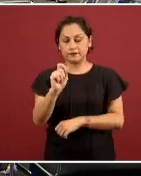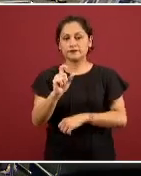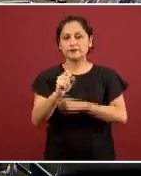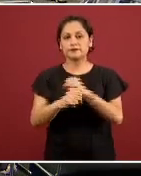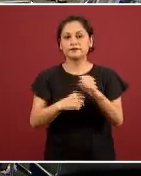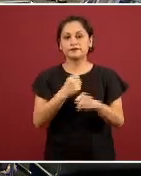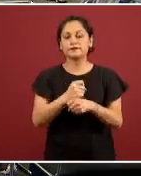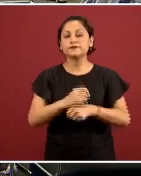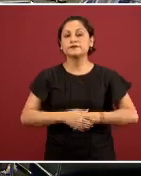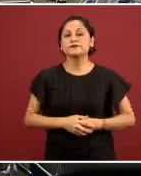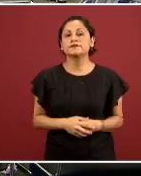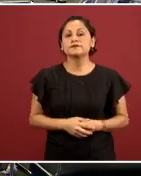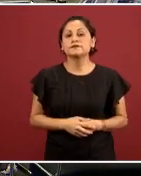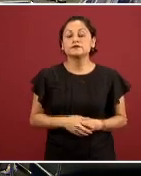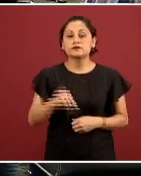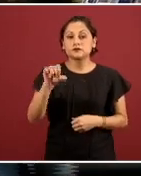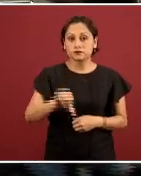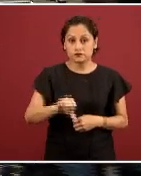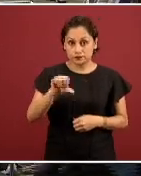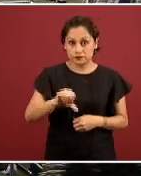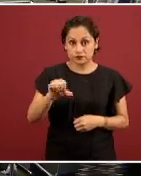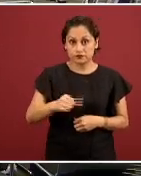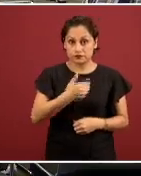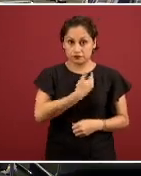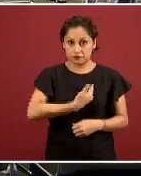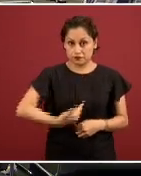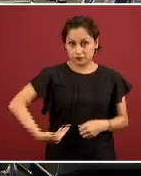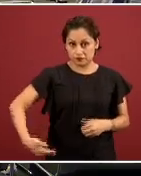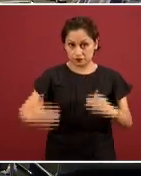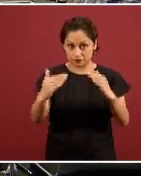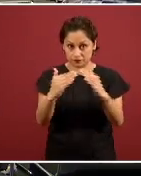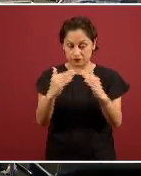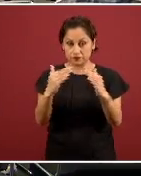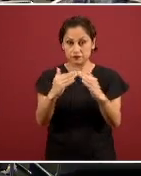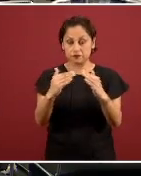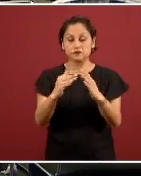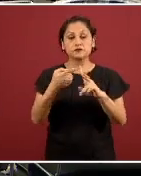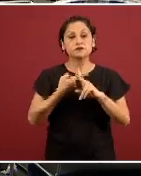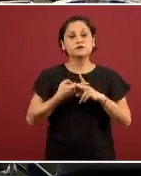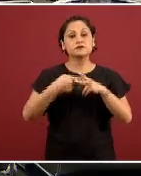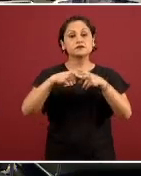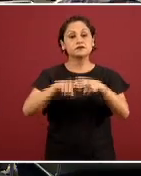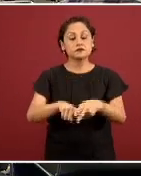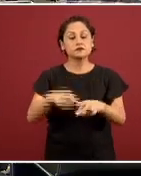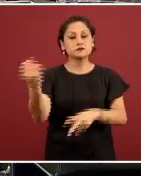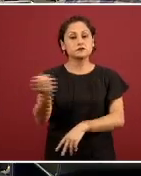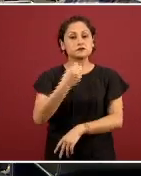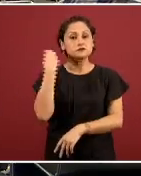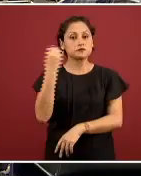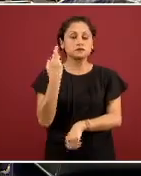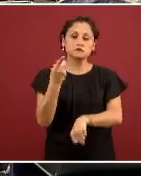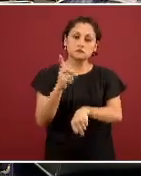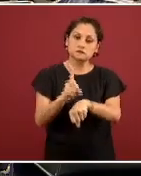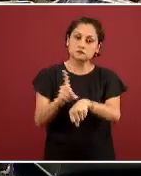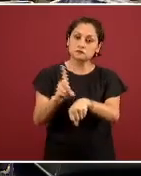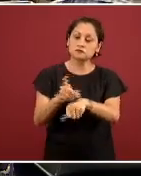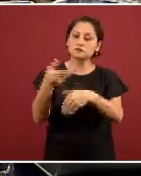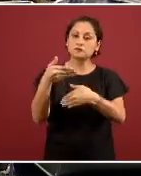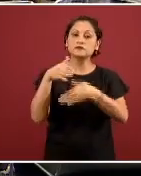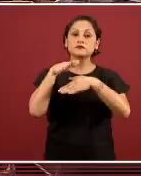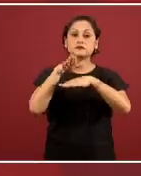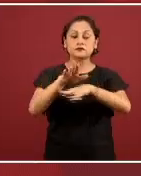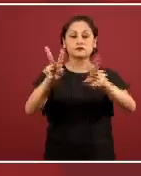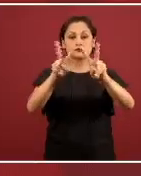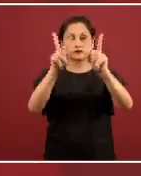Palacio Nacional y vamos a iniciar la conferencia de prensa diaria sobre la situación